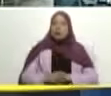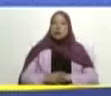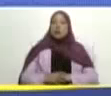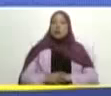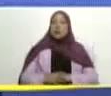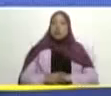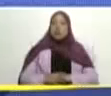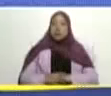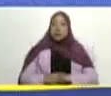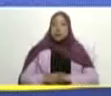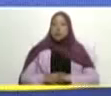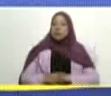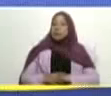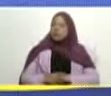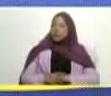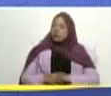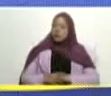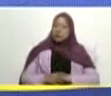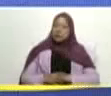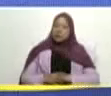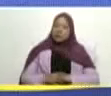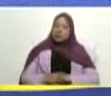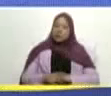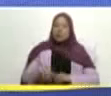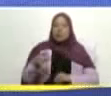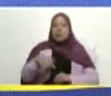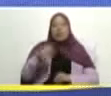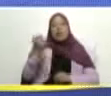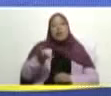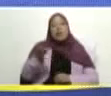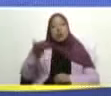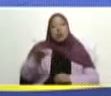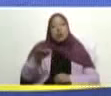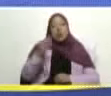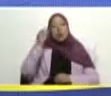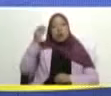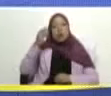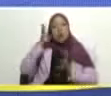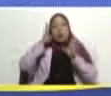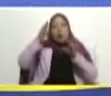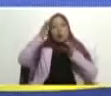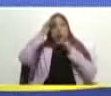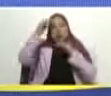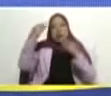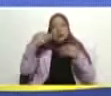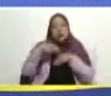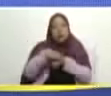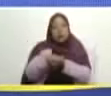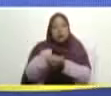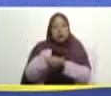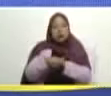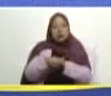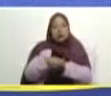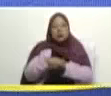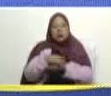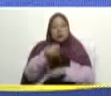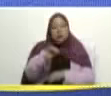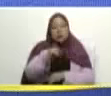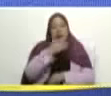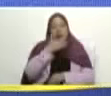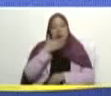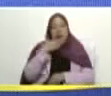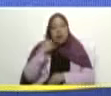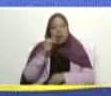en esta ecuación de concentración de esfuerzos pongamos las